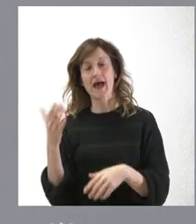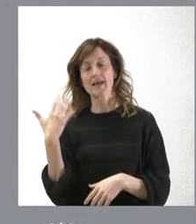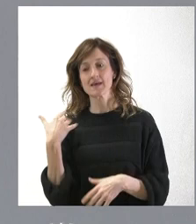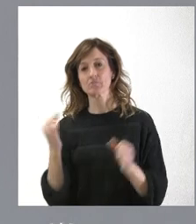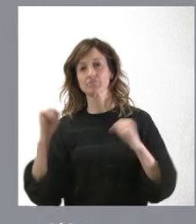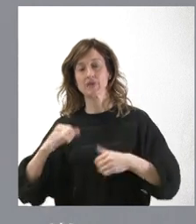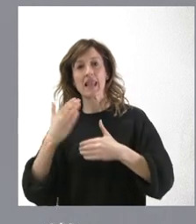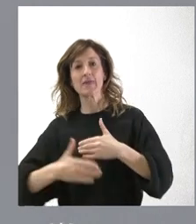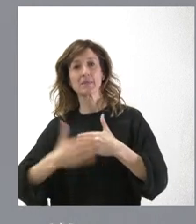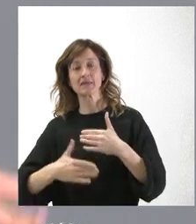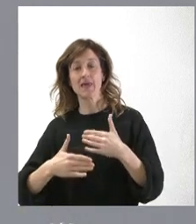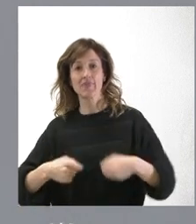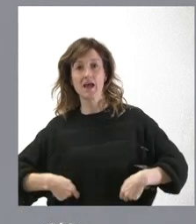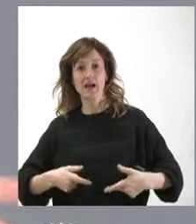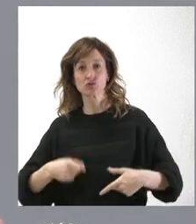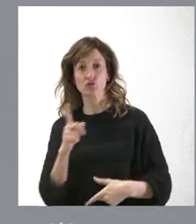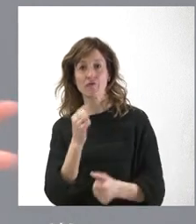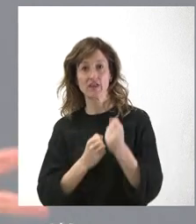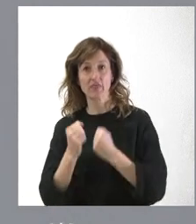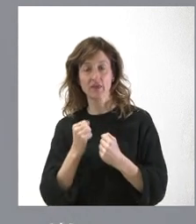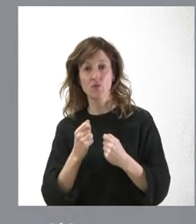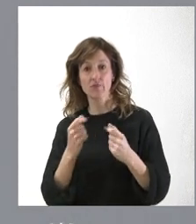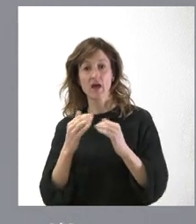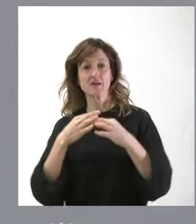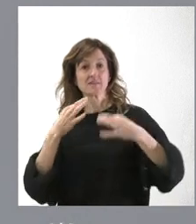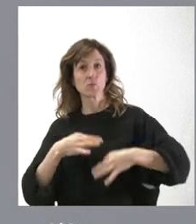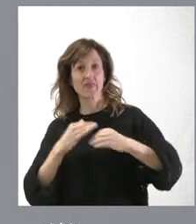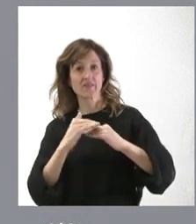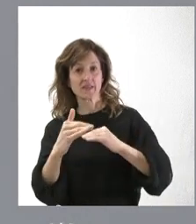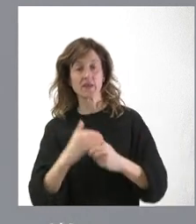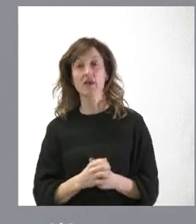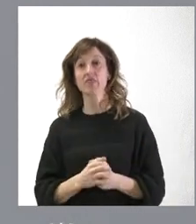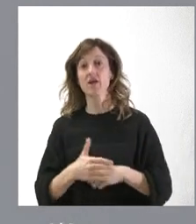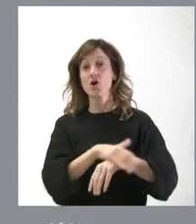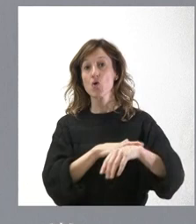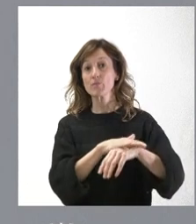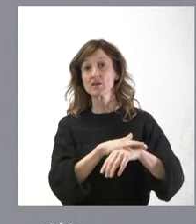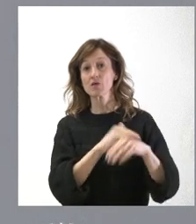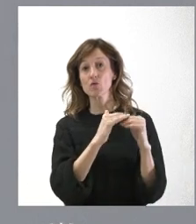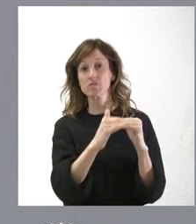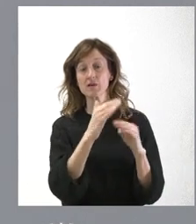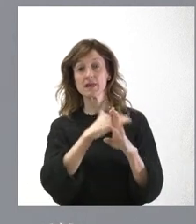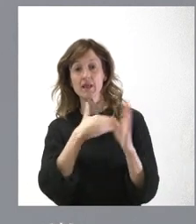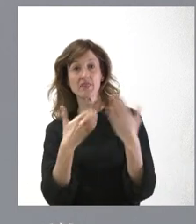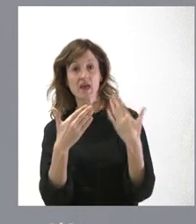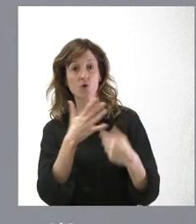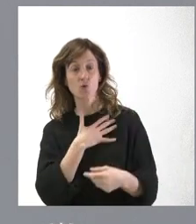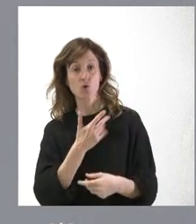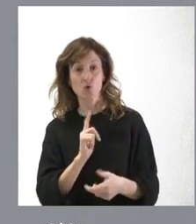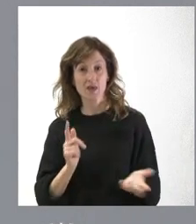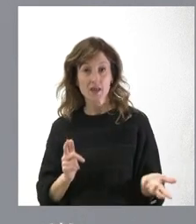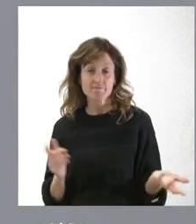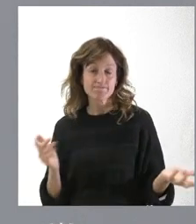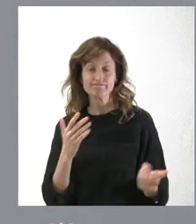límite de gasto no financiero, lo que nos da estabilidad y seguridad. Lamento que en España el Gobierno no quiera mantener el nivel de diálogo y de acuerdo y, por tanto, no